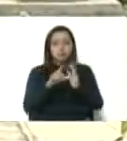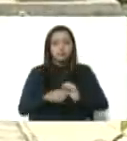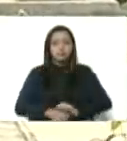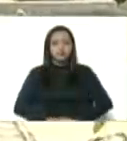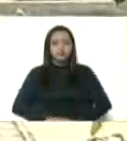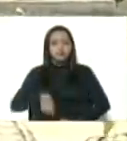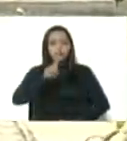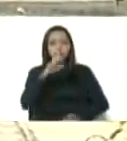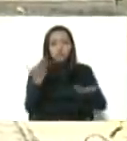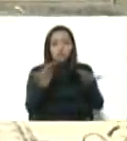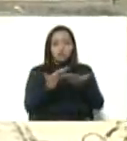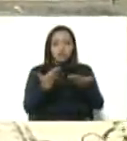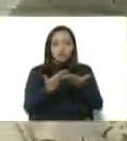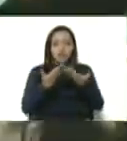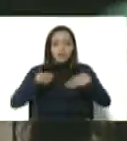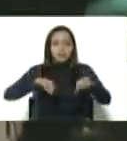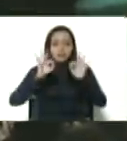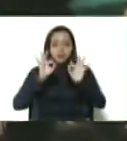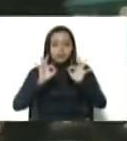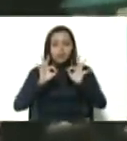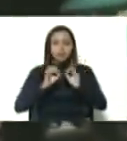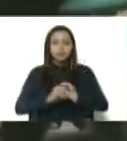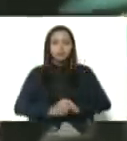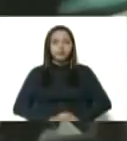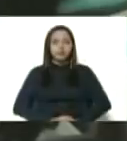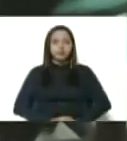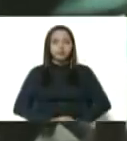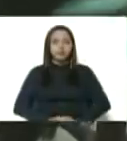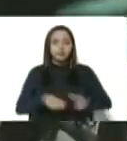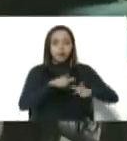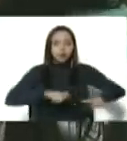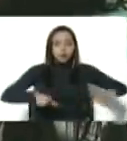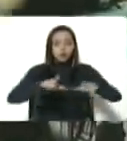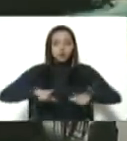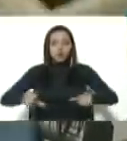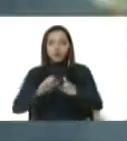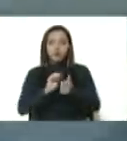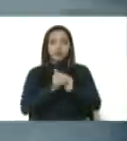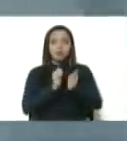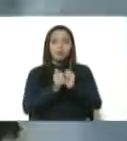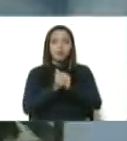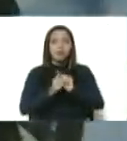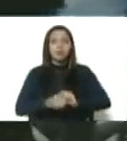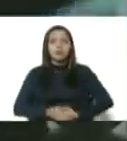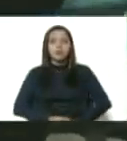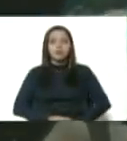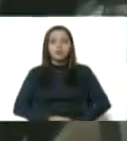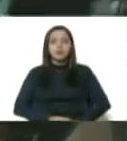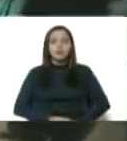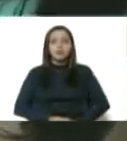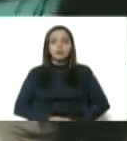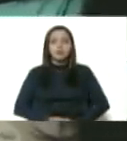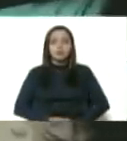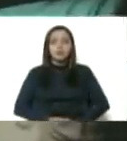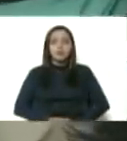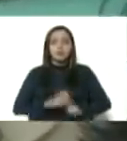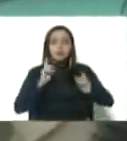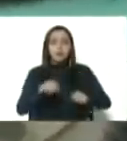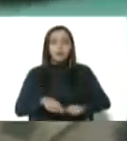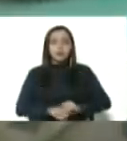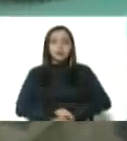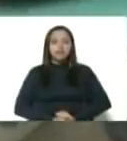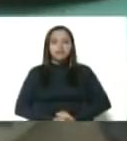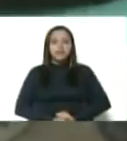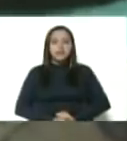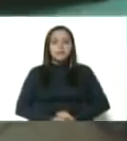tiene una escuela especial, tiene canchas deportivas, tiene además parques infantiles,